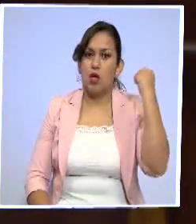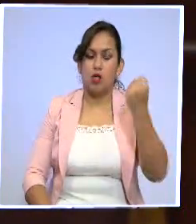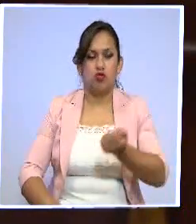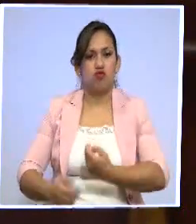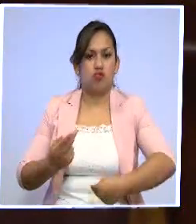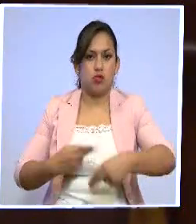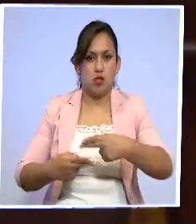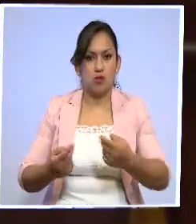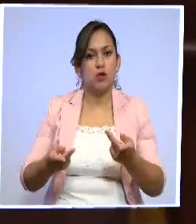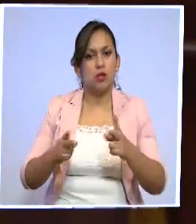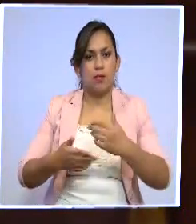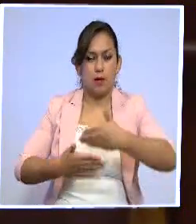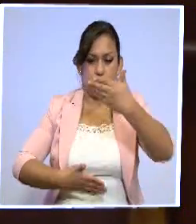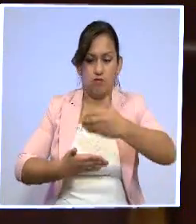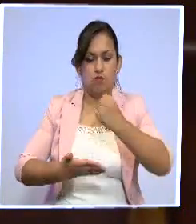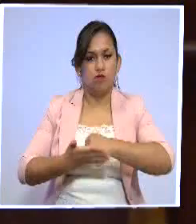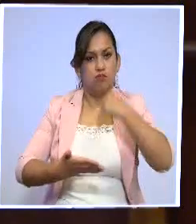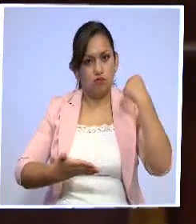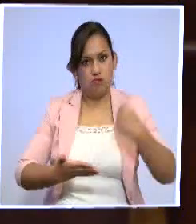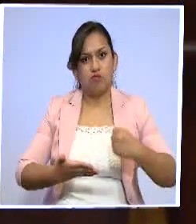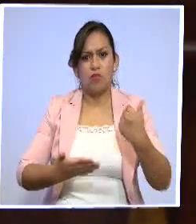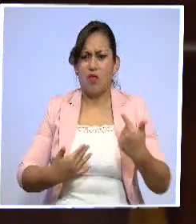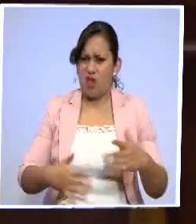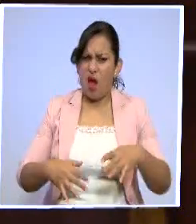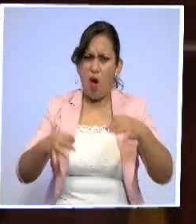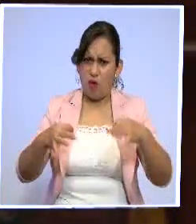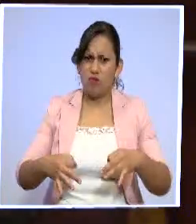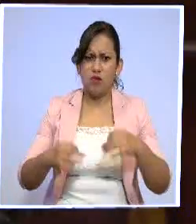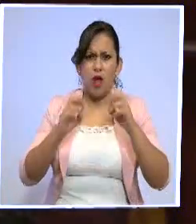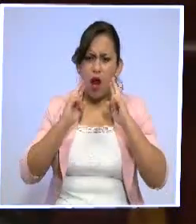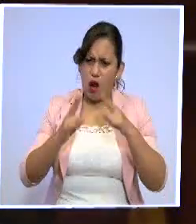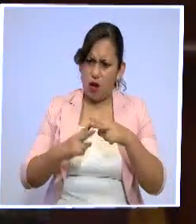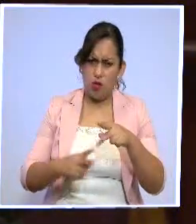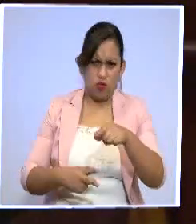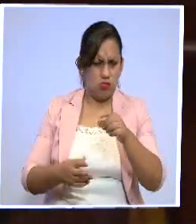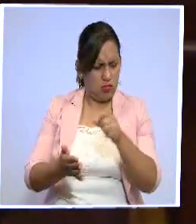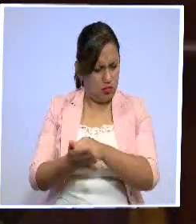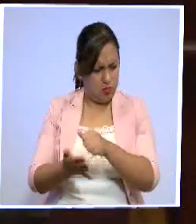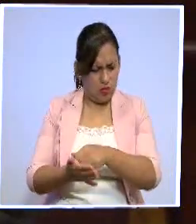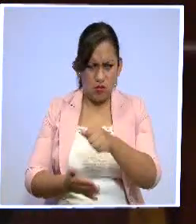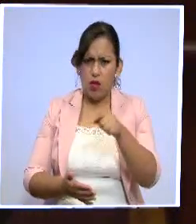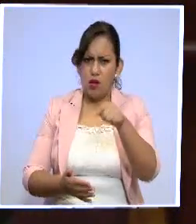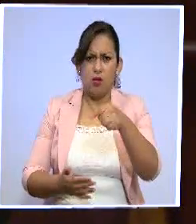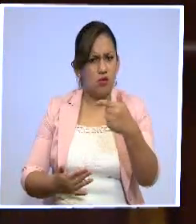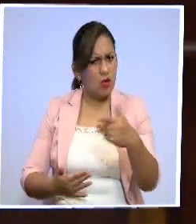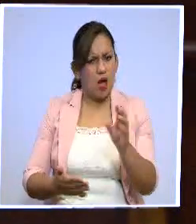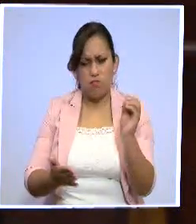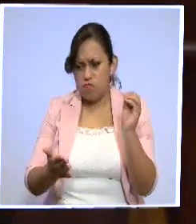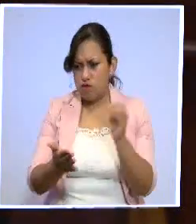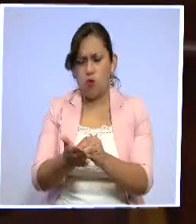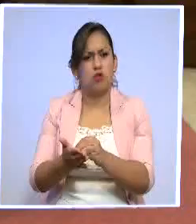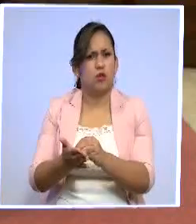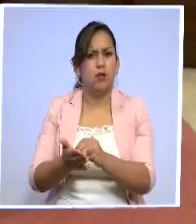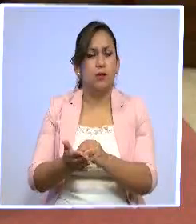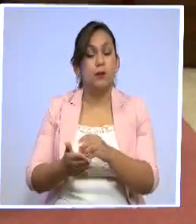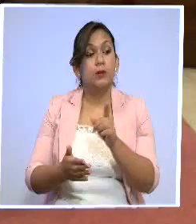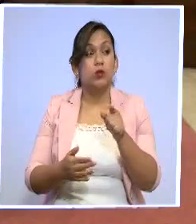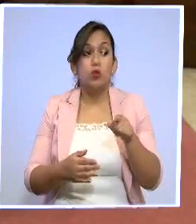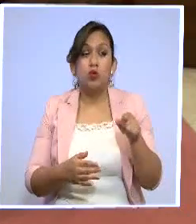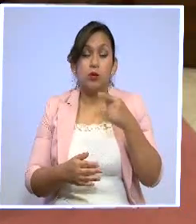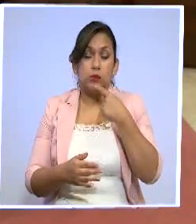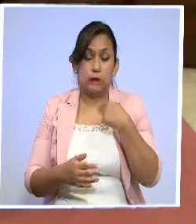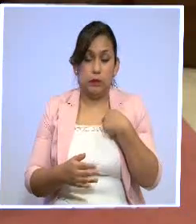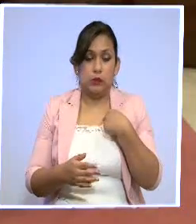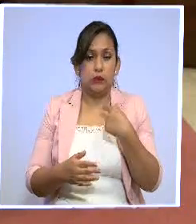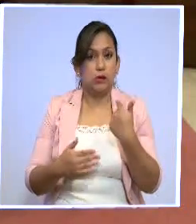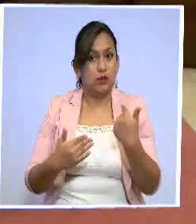y la contratación colectiva. Está ratificado y el convenio 151 que habla de la negociación simplemente. Es decir, ustedes ven entonces que la vigencia de